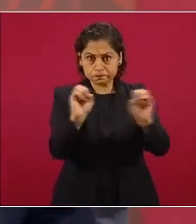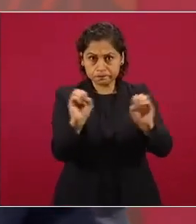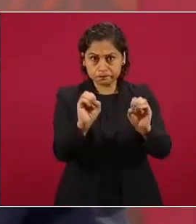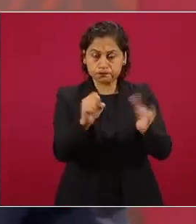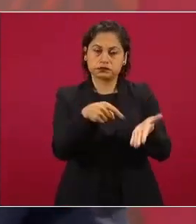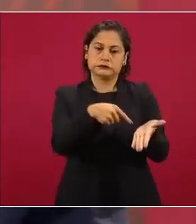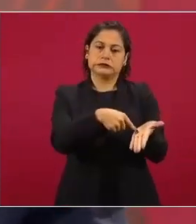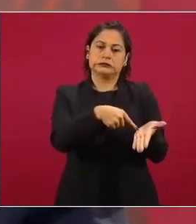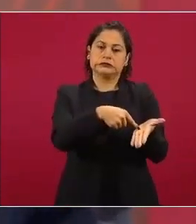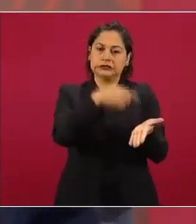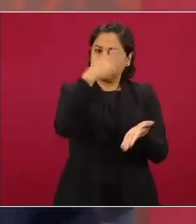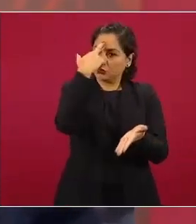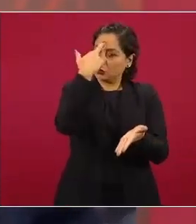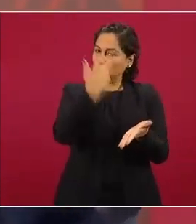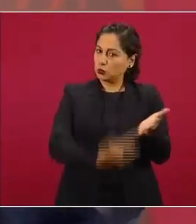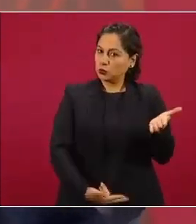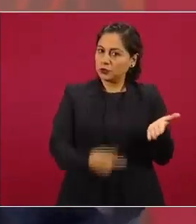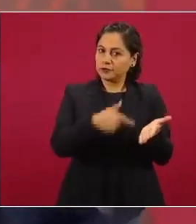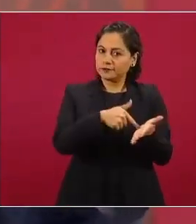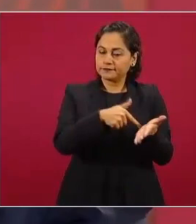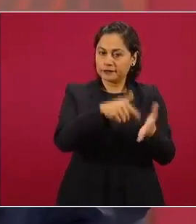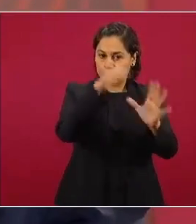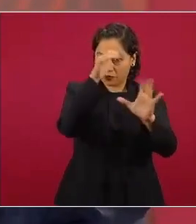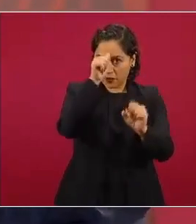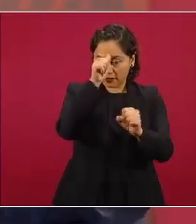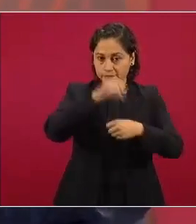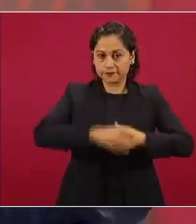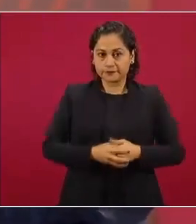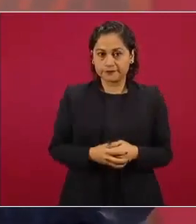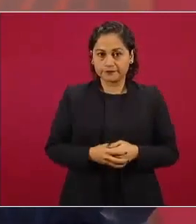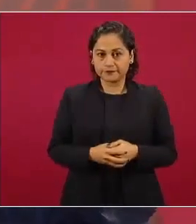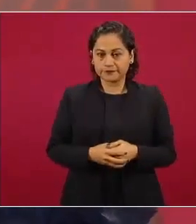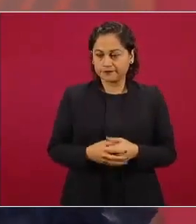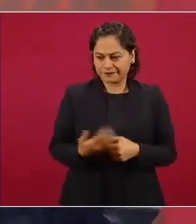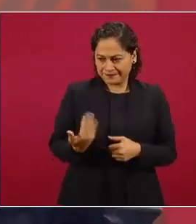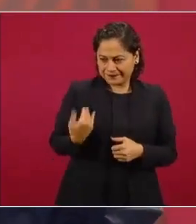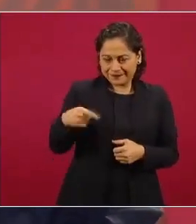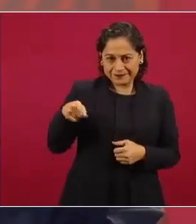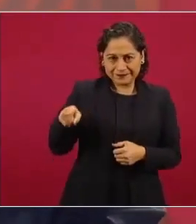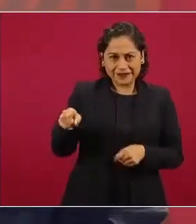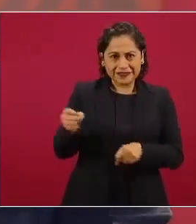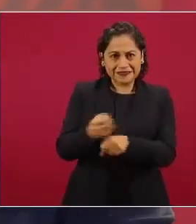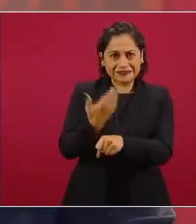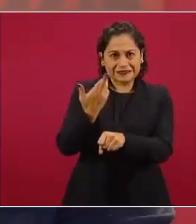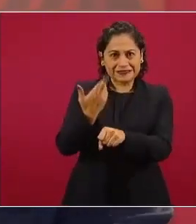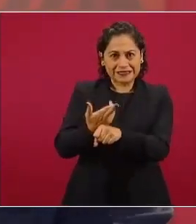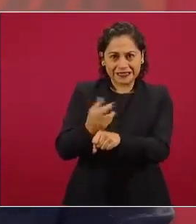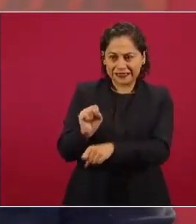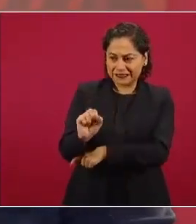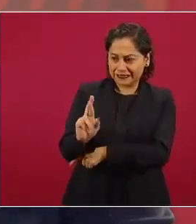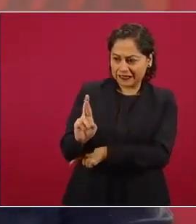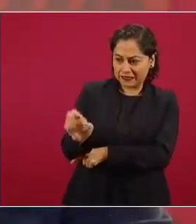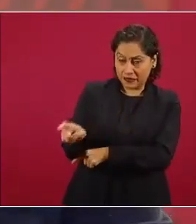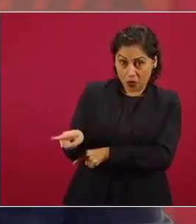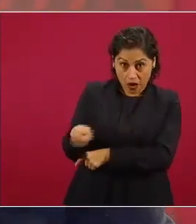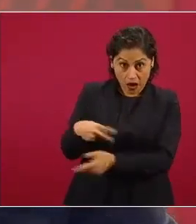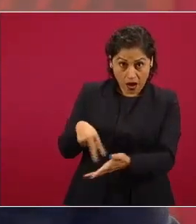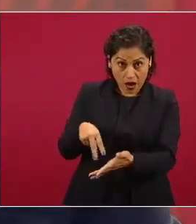lo que acaba de decir el secretario de relaciones es totalmente cierto